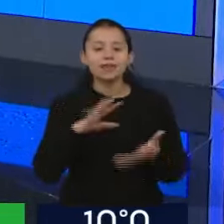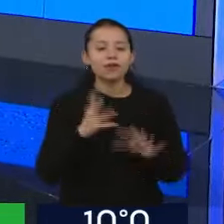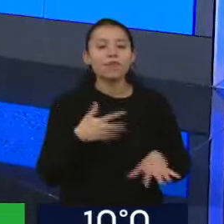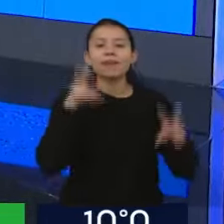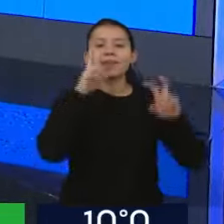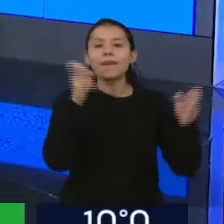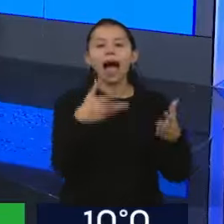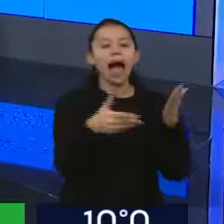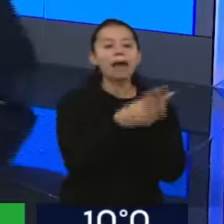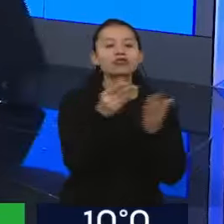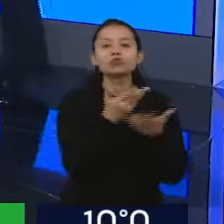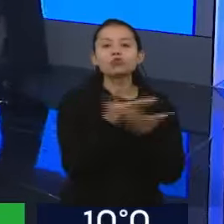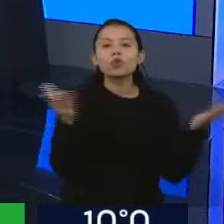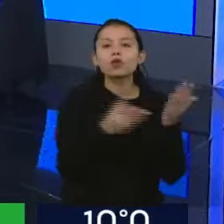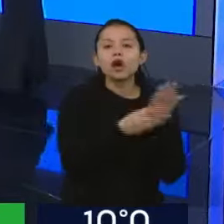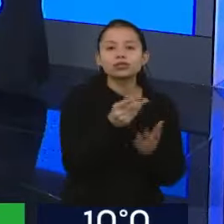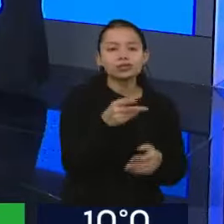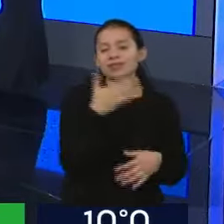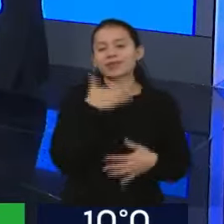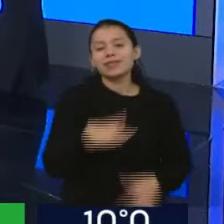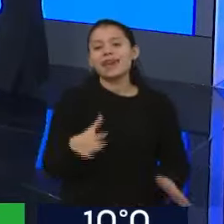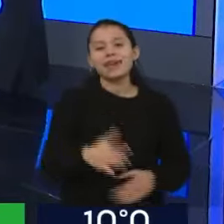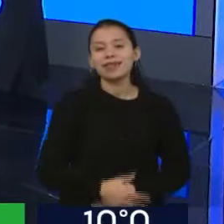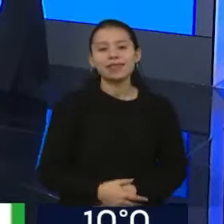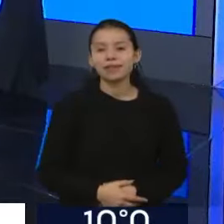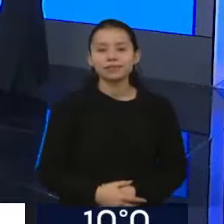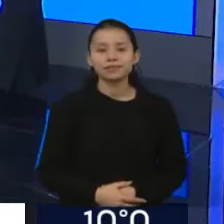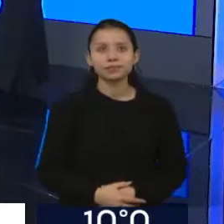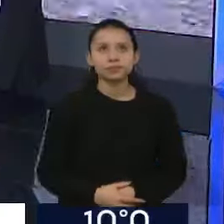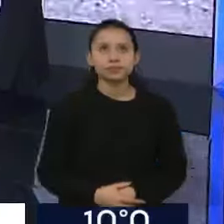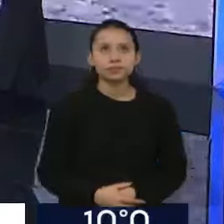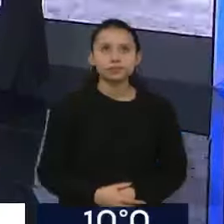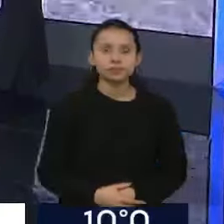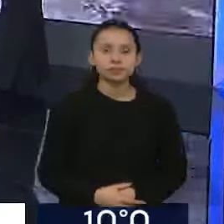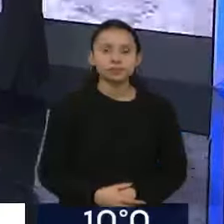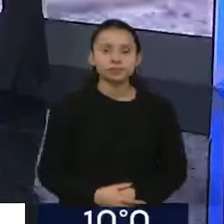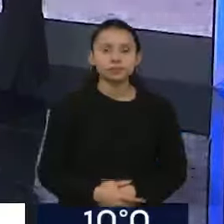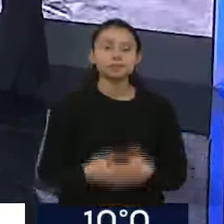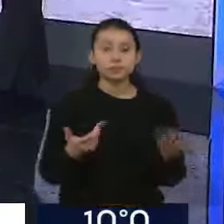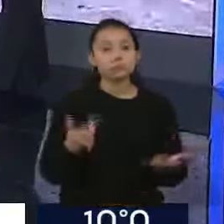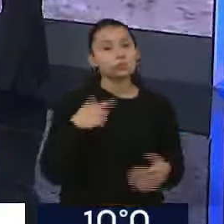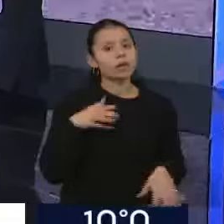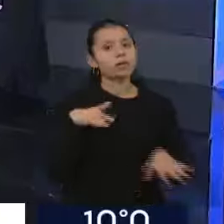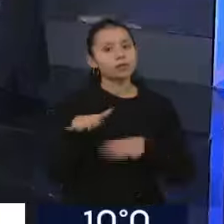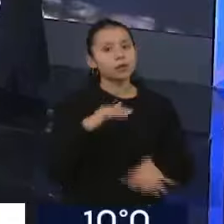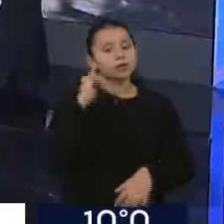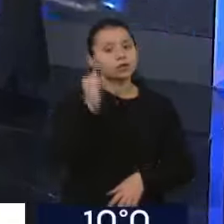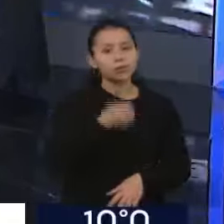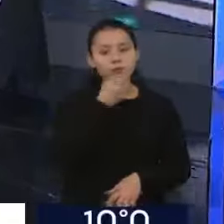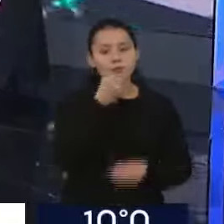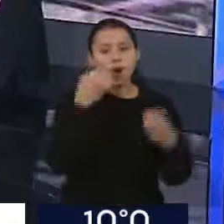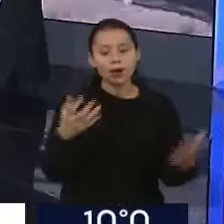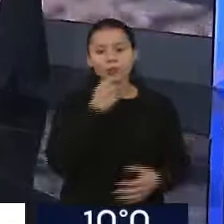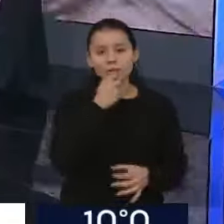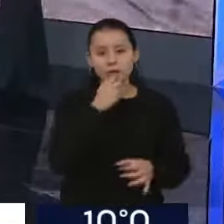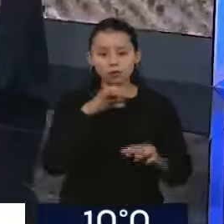tema técnico que son los compresores, que son elementos fundamentales para que el flujo de gas que atraviesa kilómetros y kilómetros y kilómetros